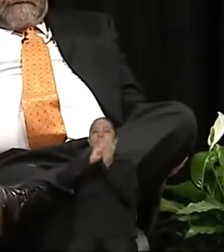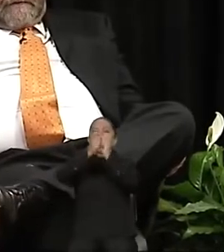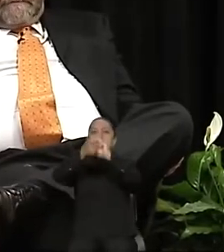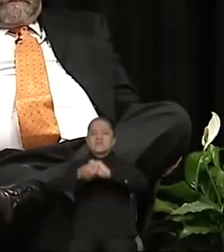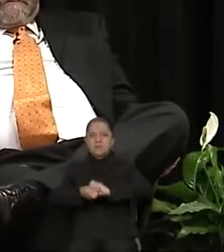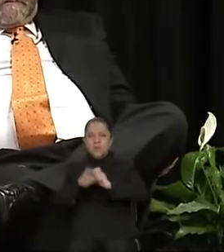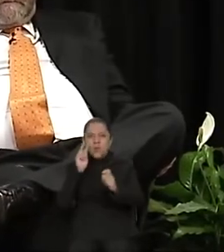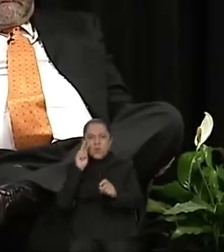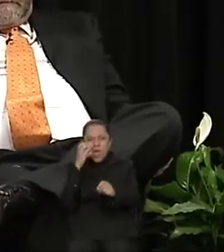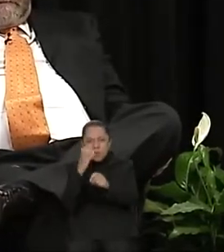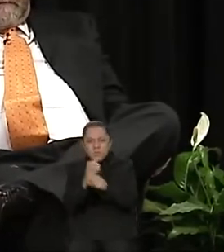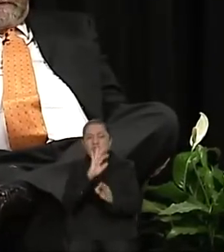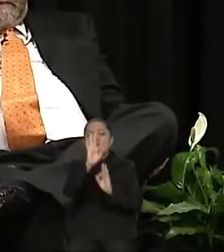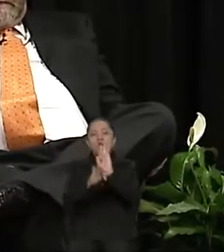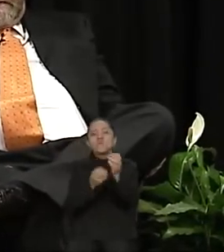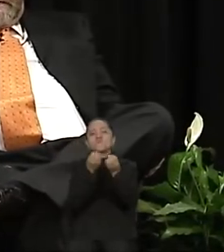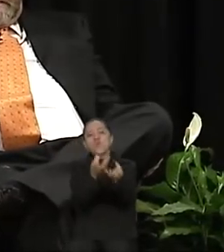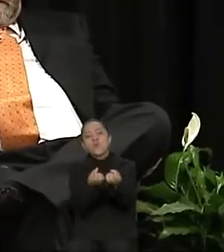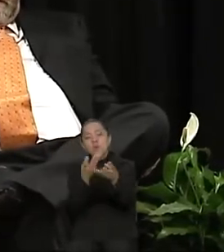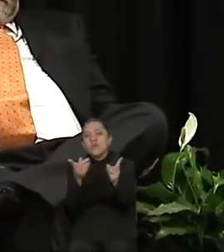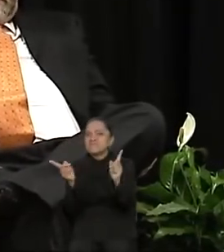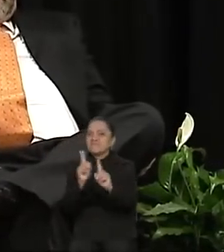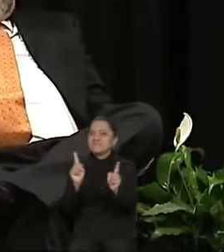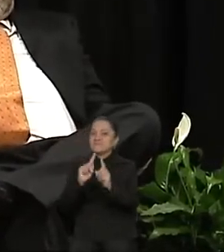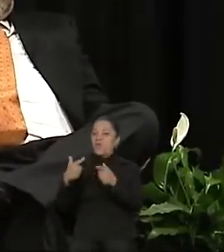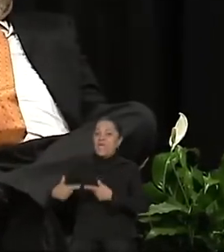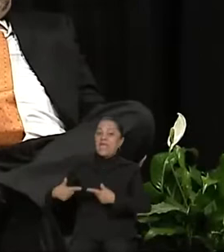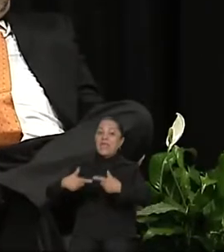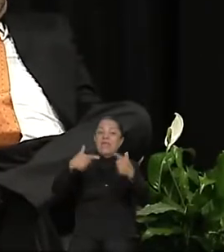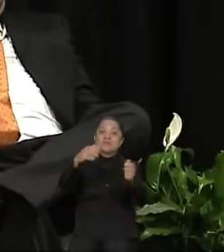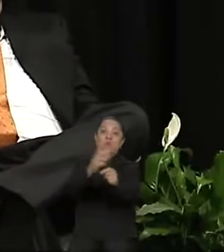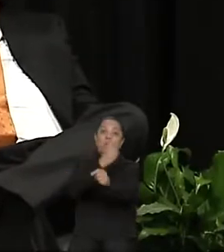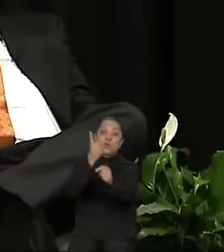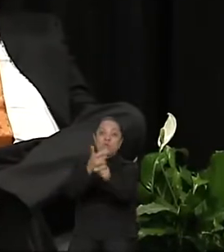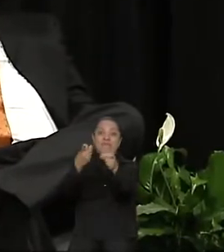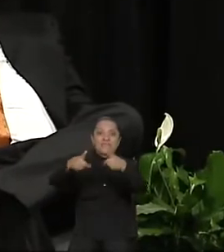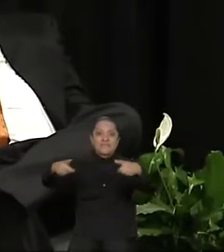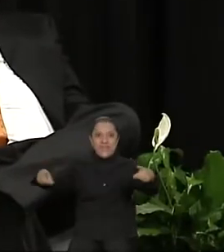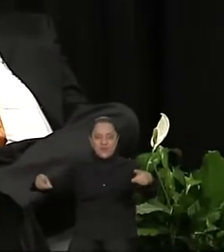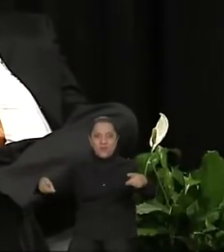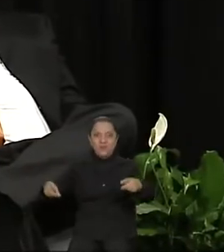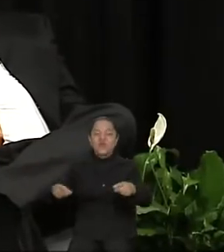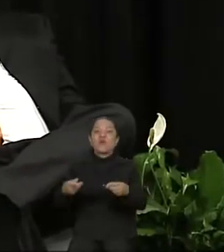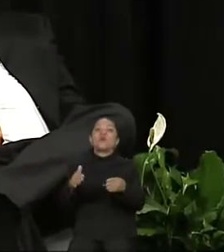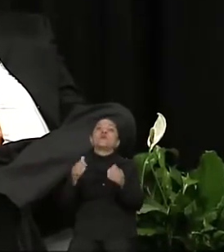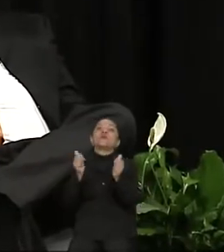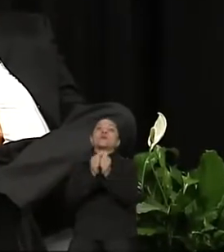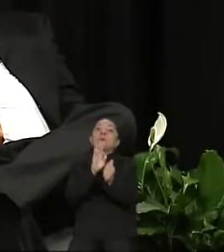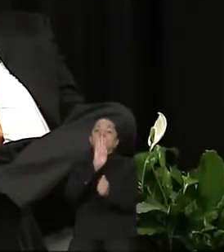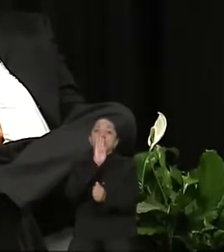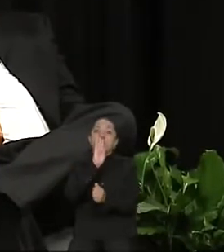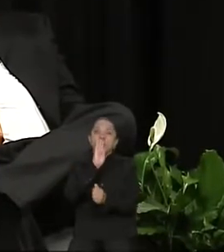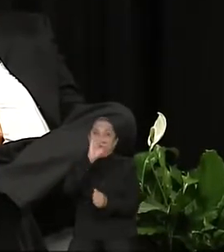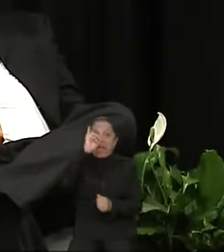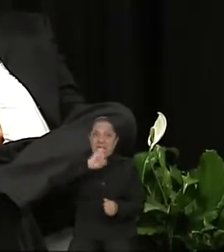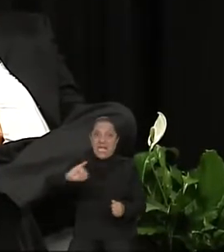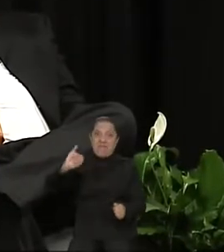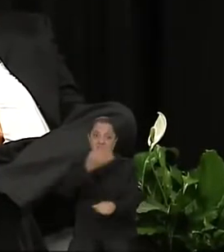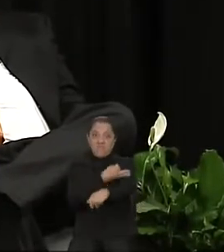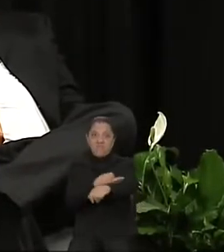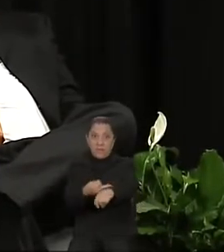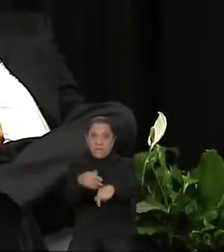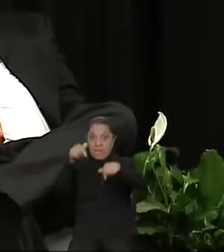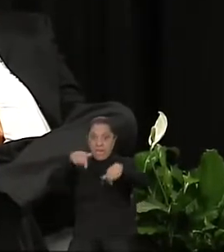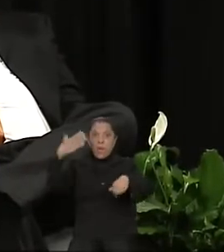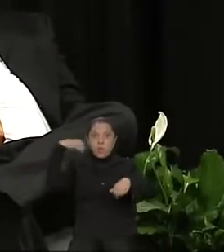a una generación de oportunidades de pleno desarrollo. Y en el caso de las madres jefas de familia aquí en Morelos, es ya una